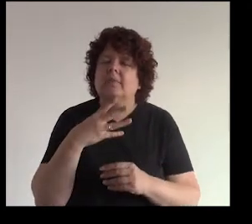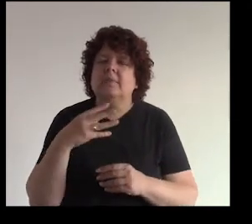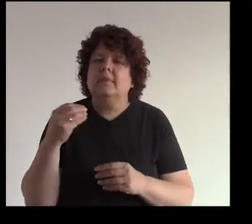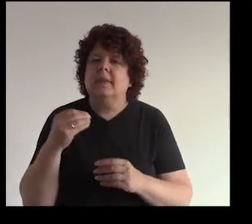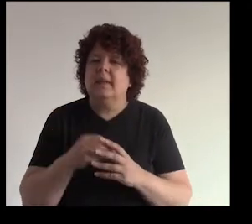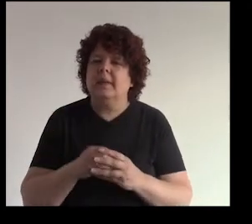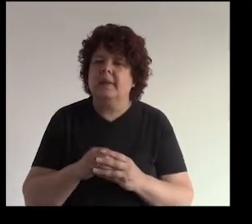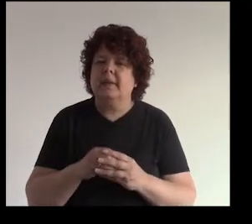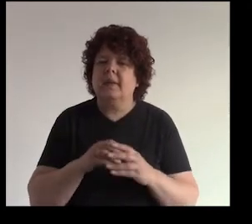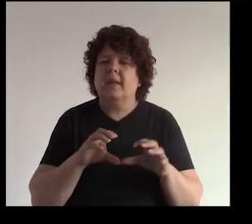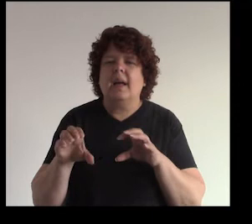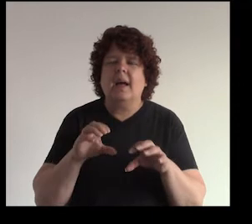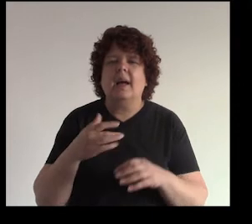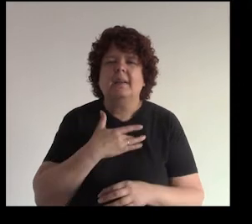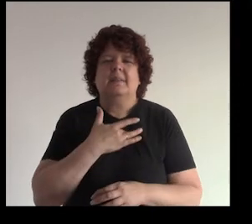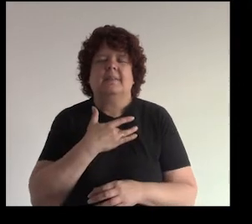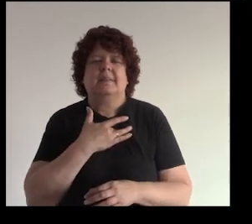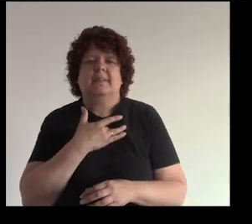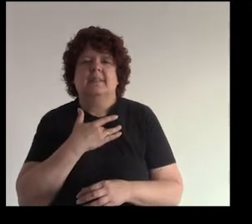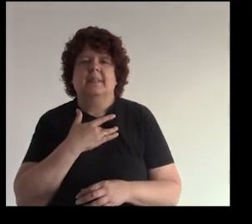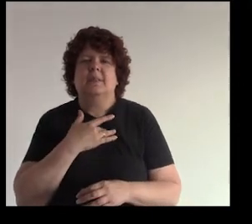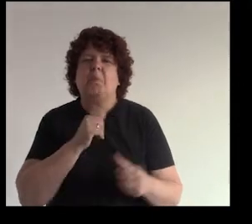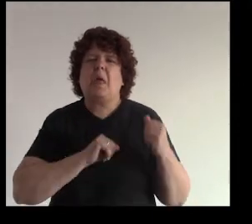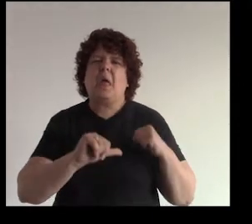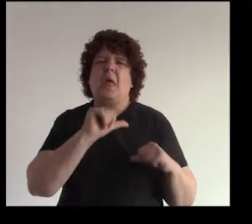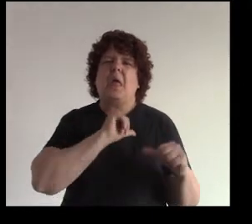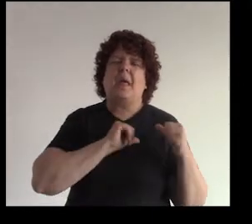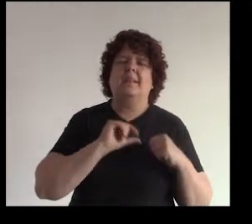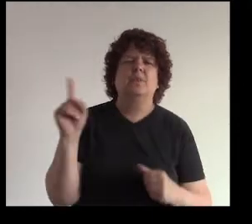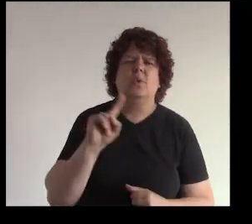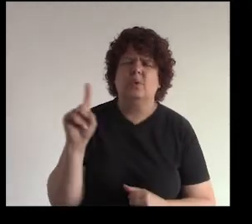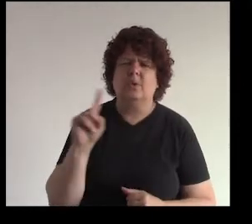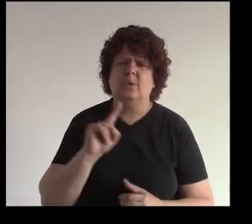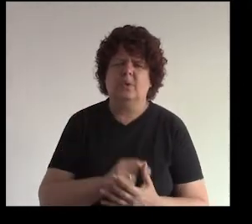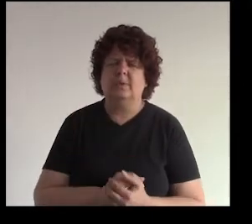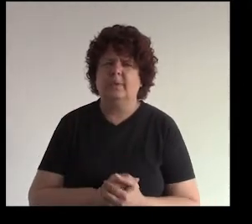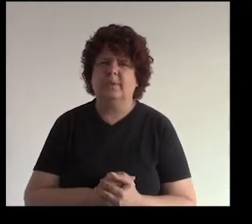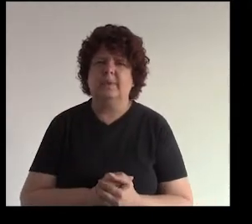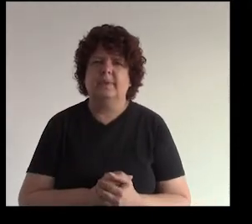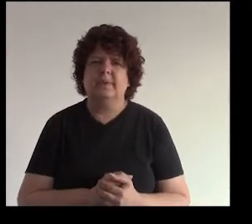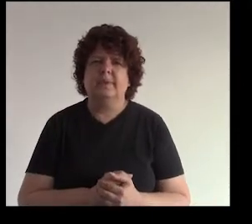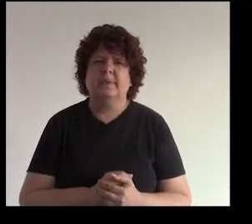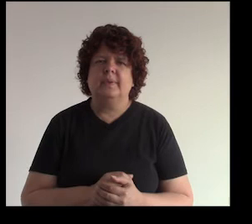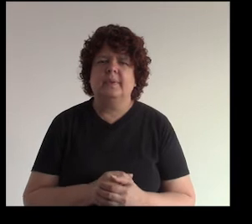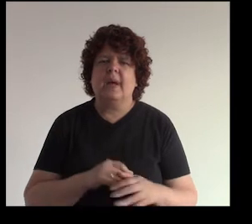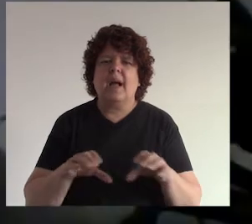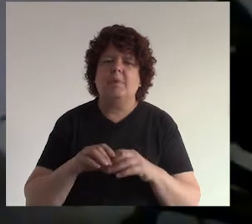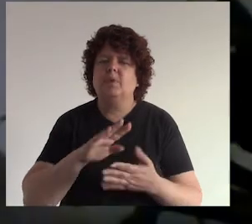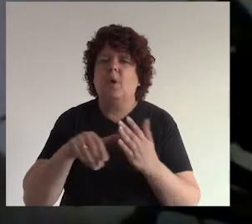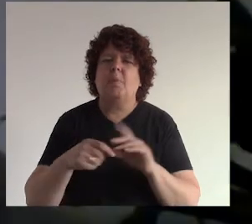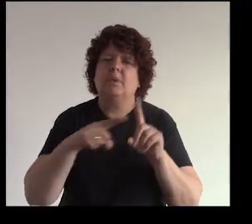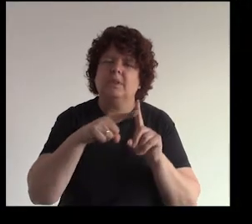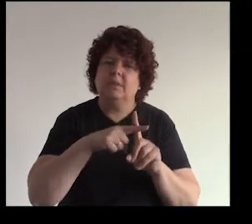tal que inspire ¿ya? que no dé pena no es una tragedia romana esto por favor seamos